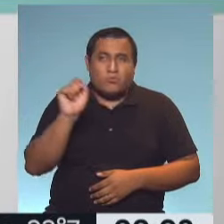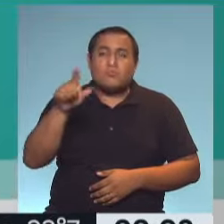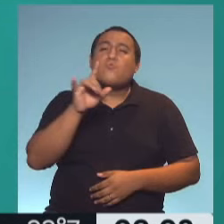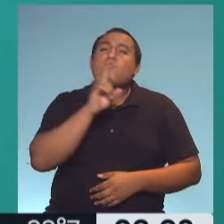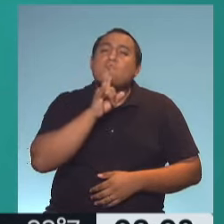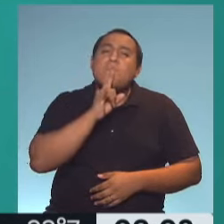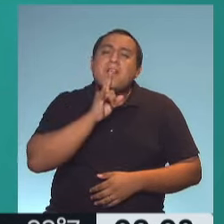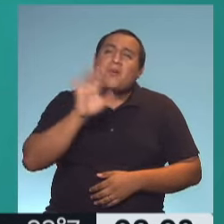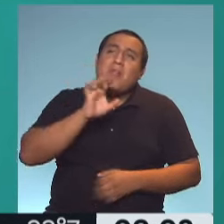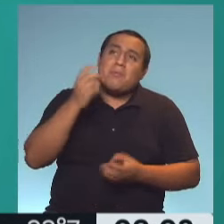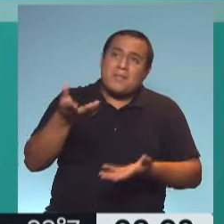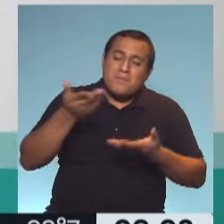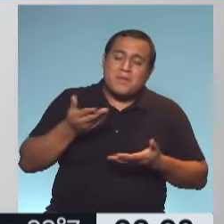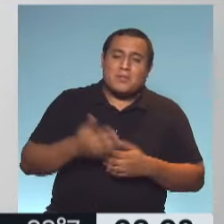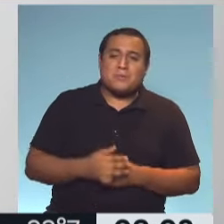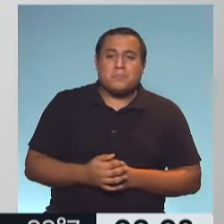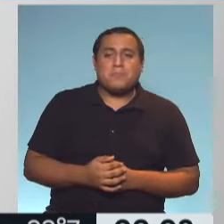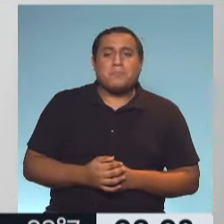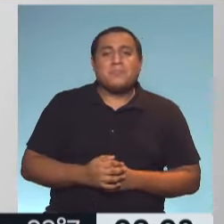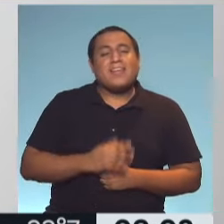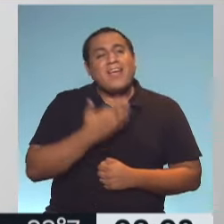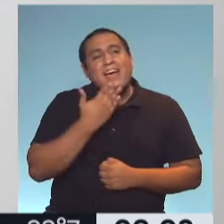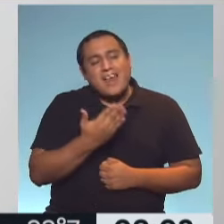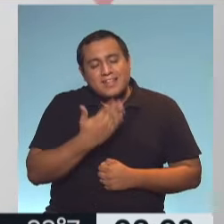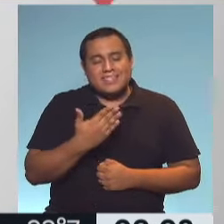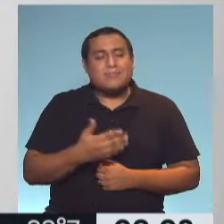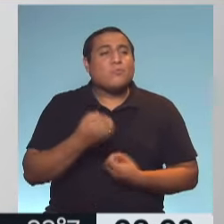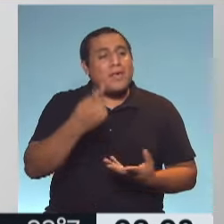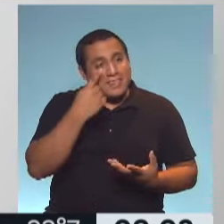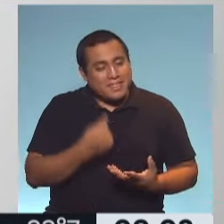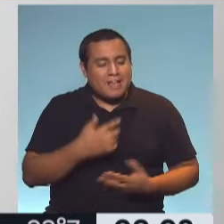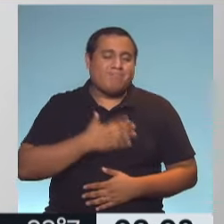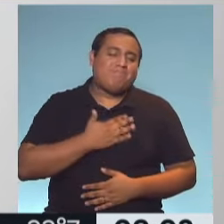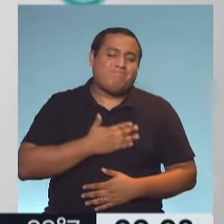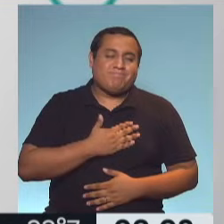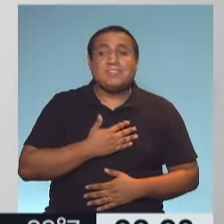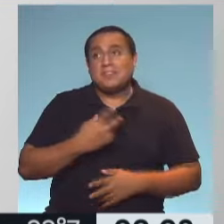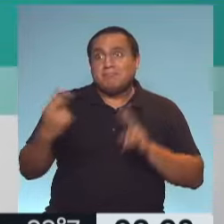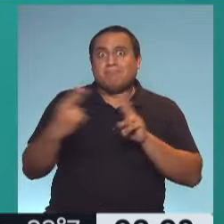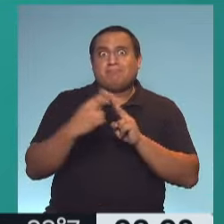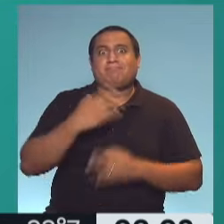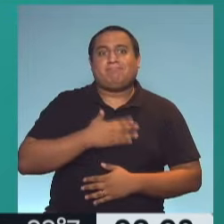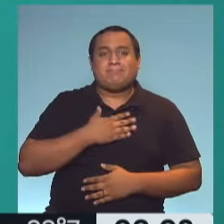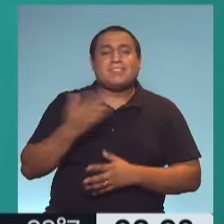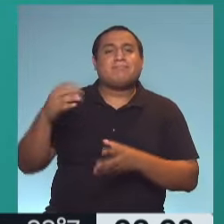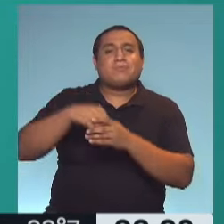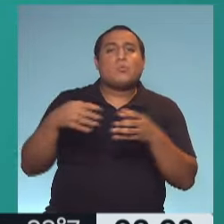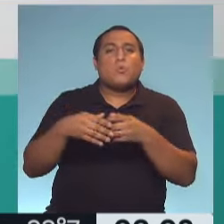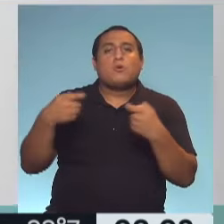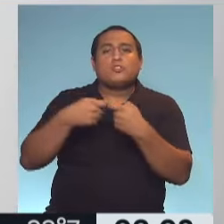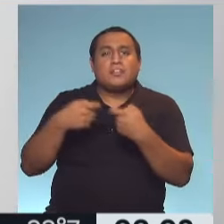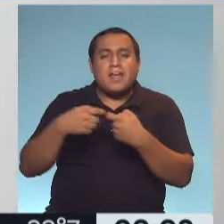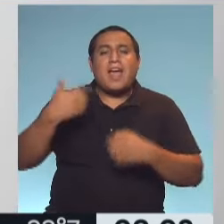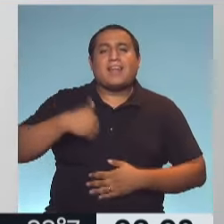va, Gustavo? Bienvenido. Gracias. Buenas días, Natalia. Un gusto. Un placer. Integrante de la Sociedad Argentina de